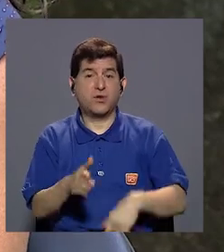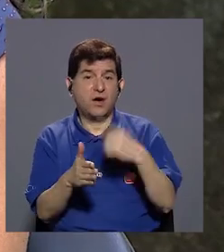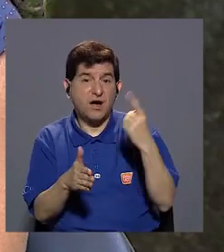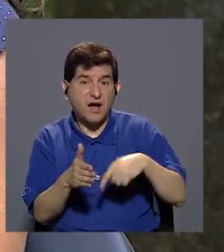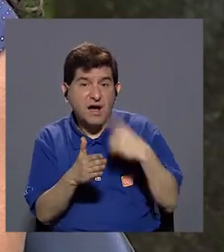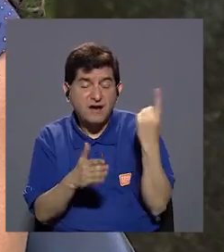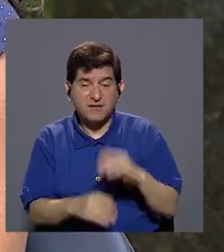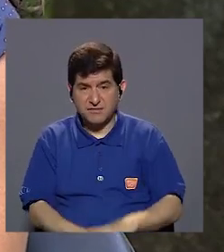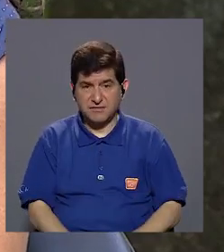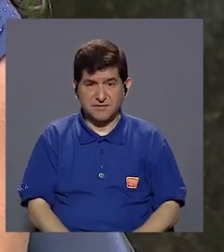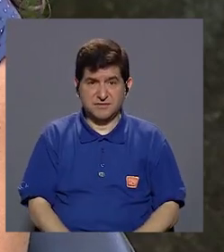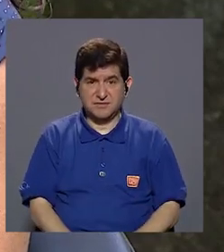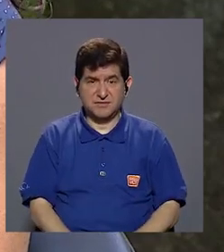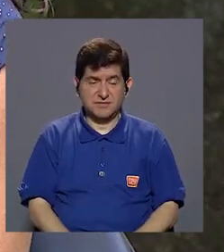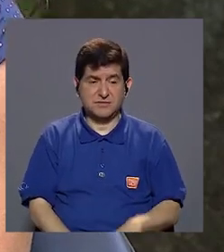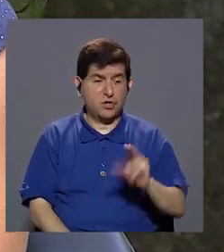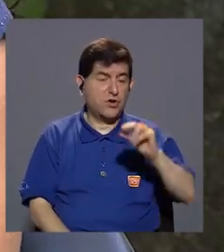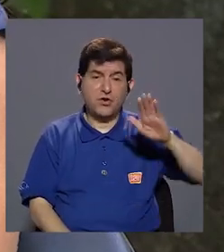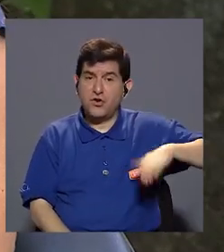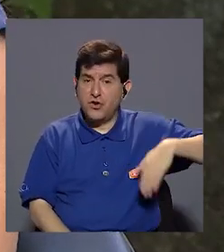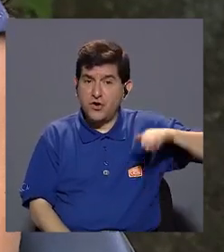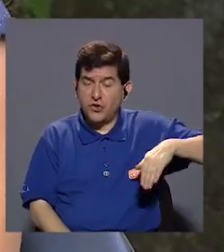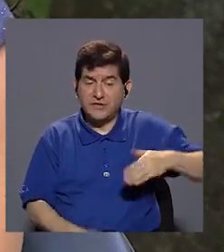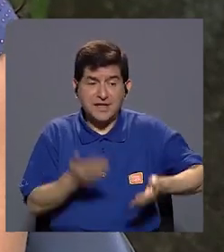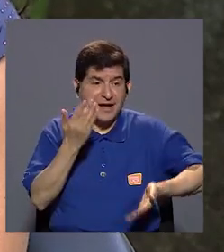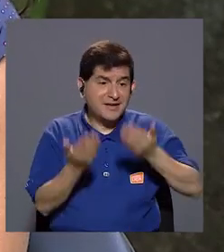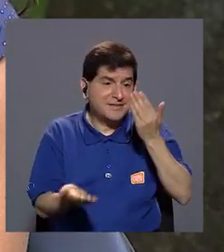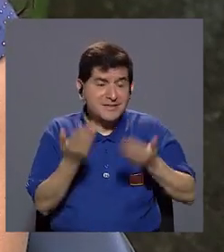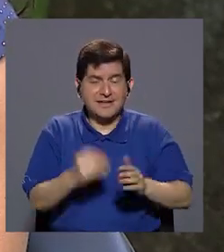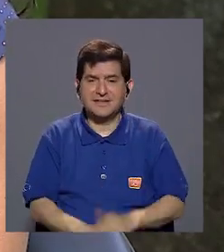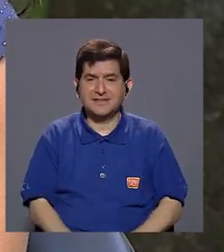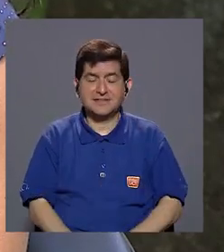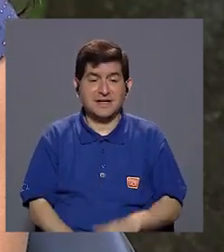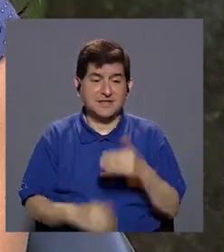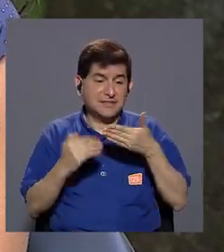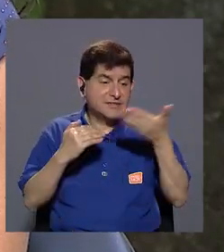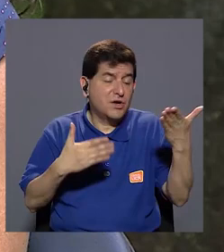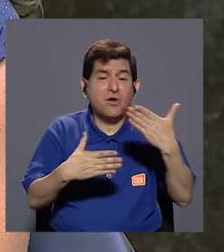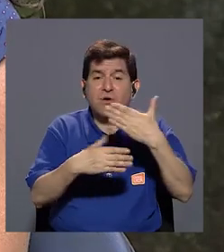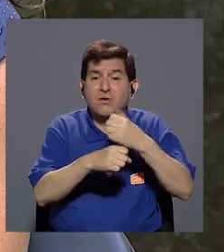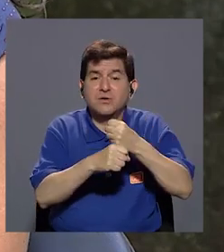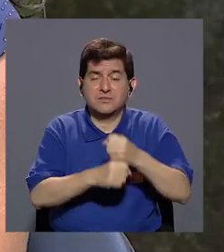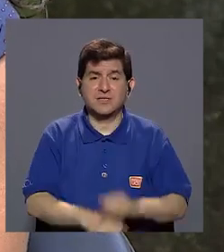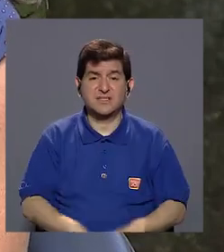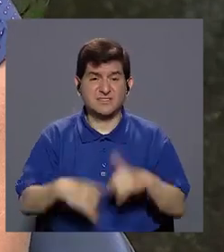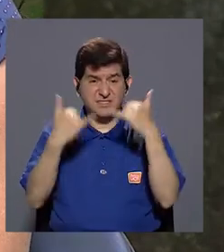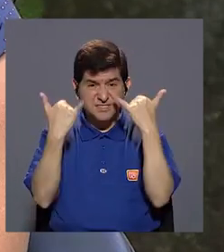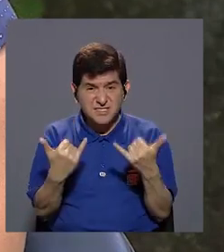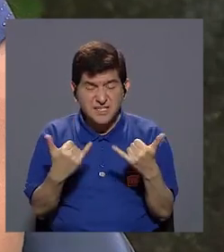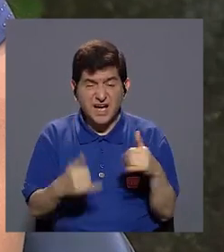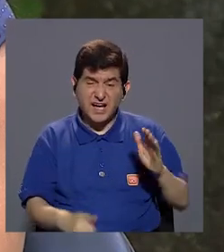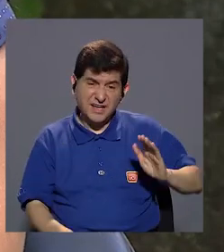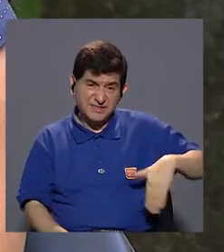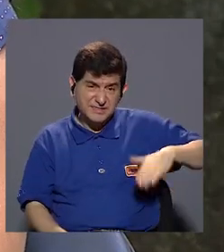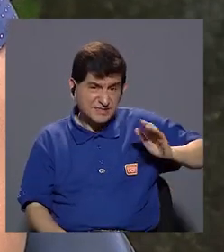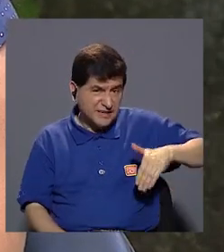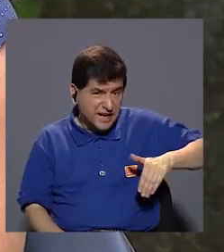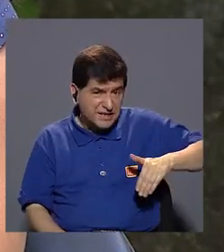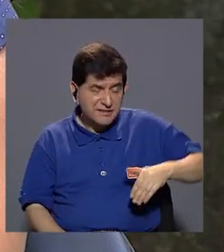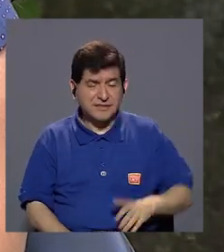que no nos coja tarde, como decimos los ticos, para hacer las cosas, porque cuando ya es tarde,